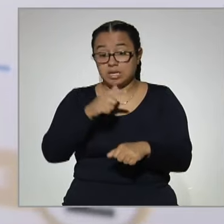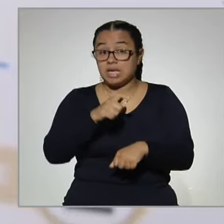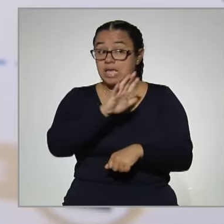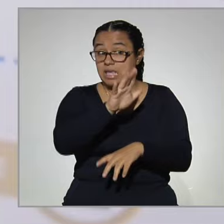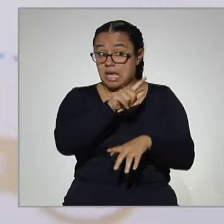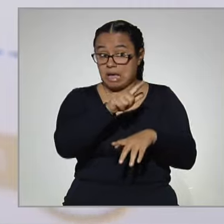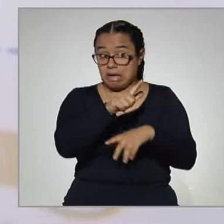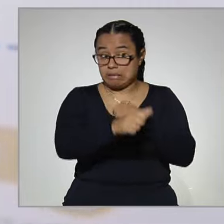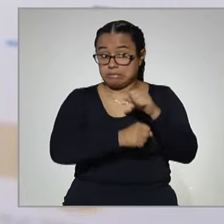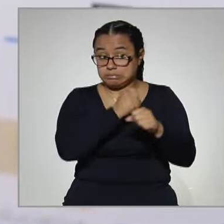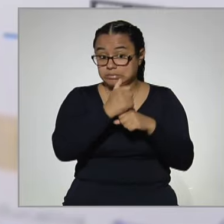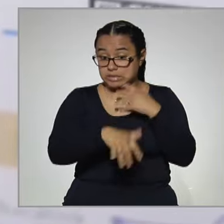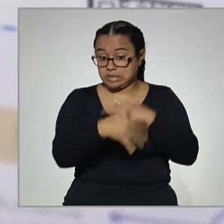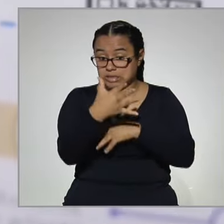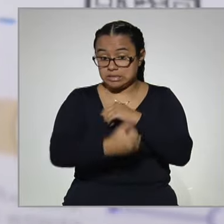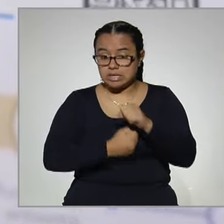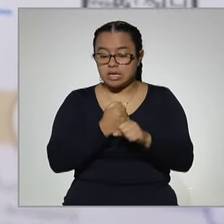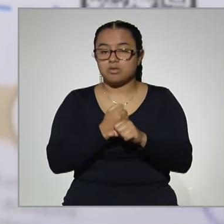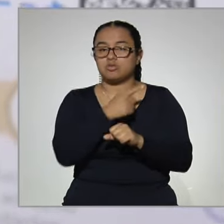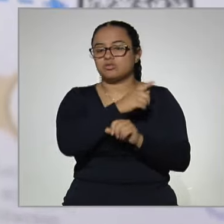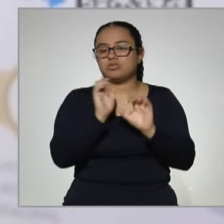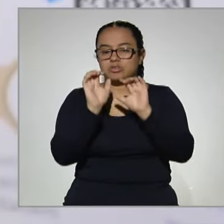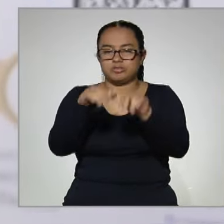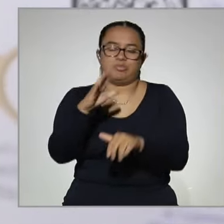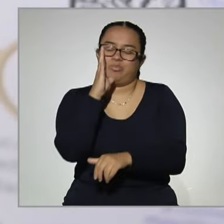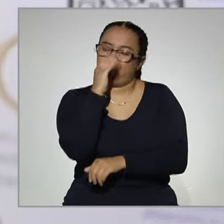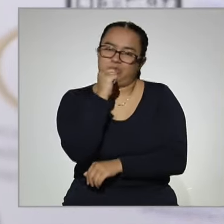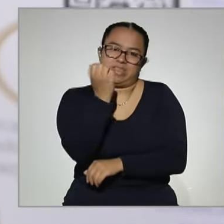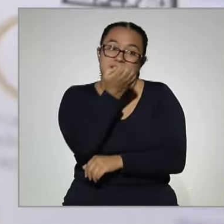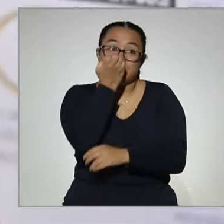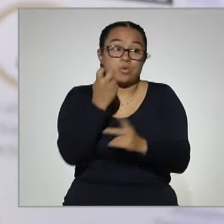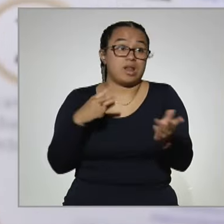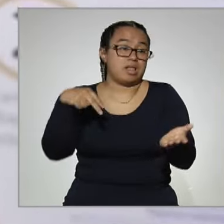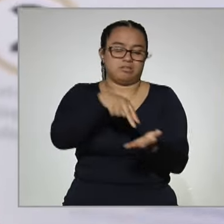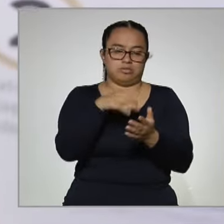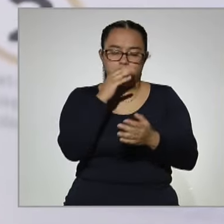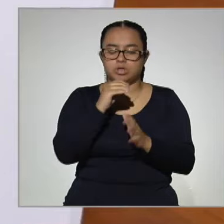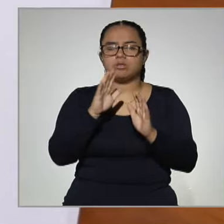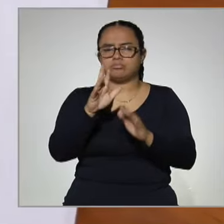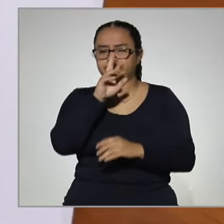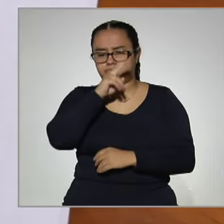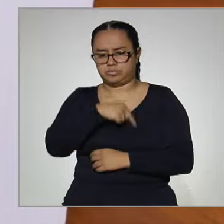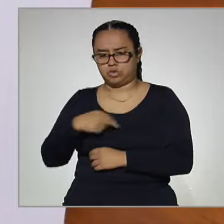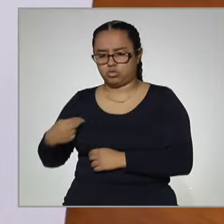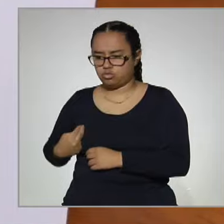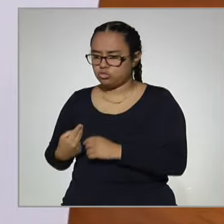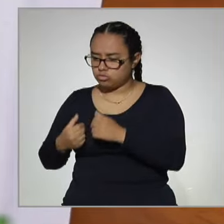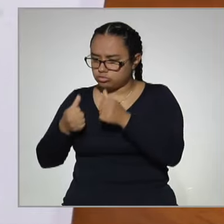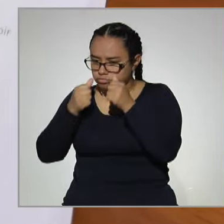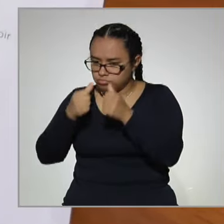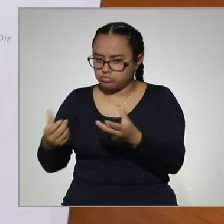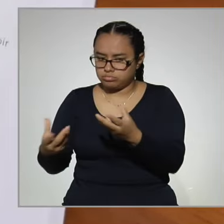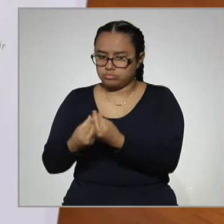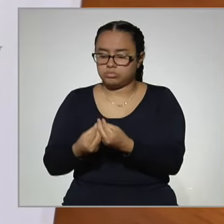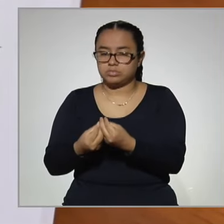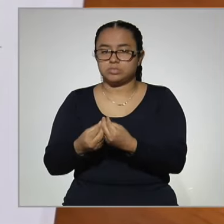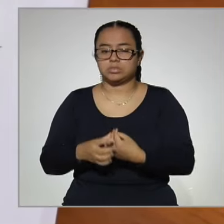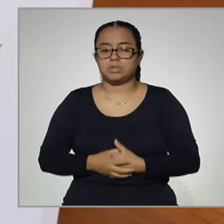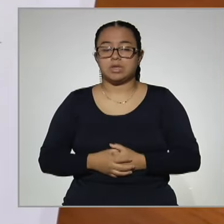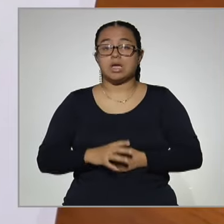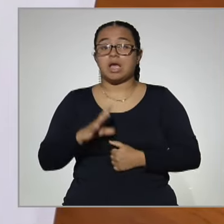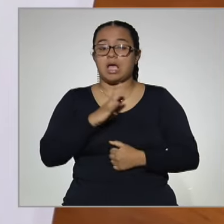15 años, ya no pueden incorporarse al sistema escolarizado y entonces entramos nosotros y los atendemos. Tenemos